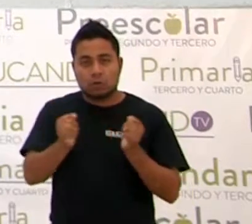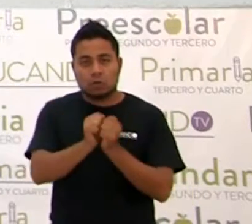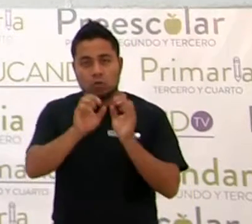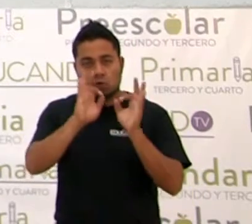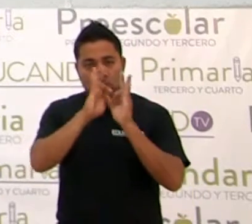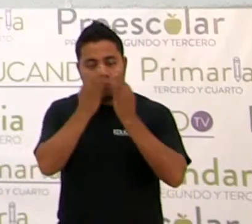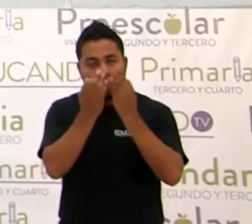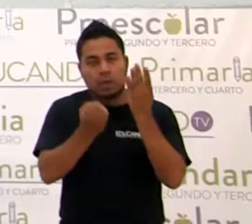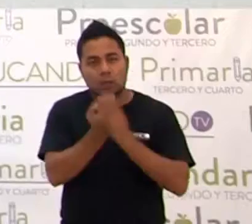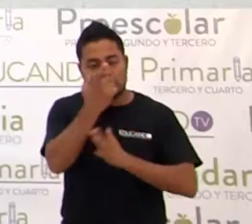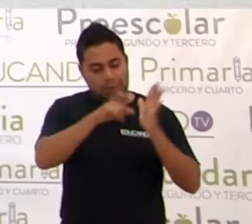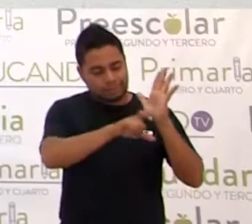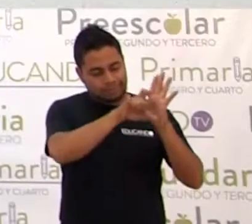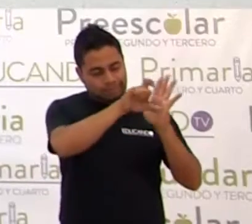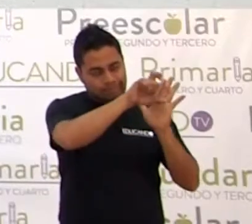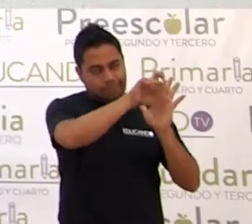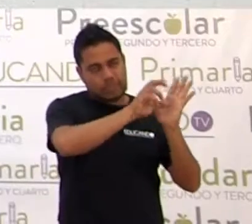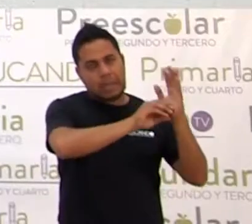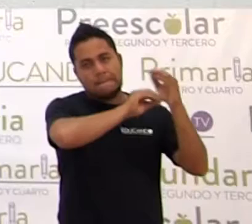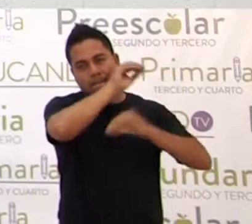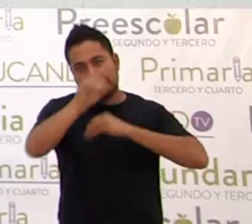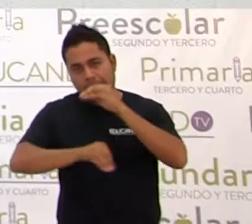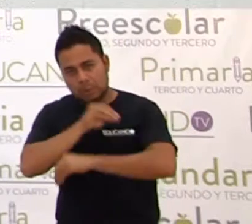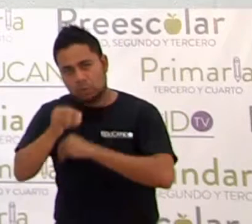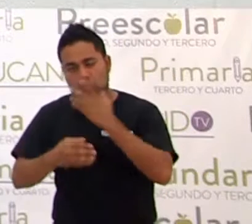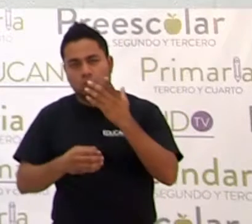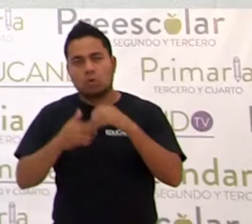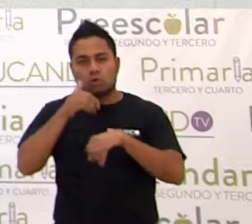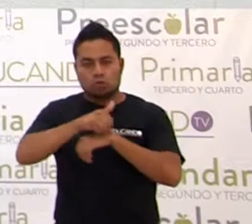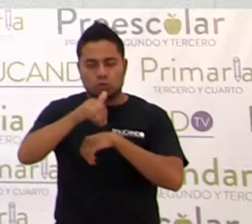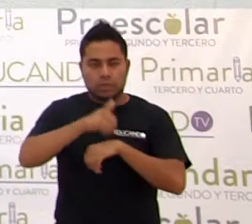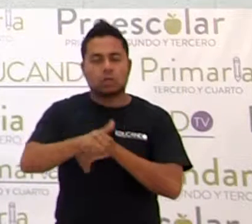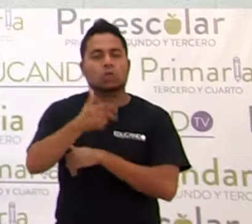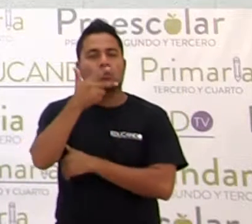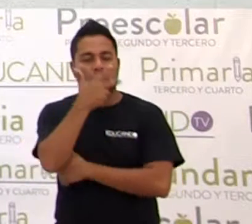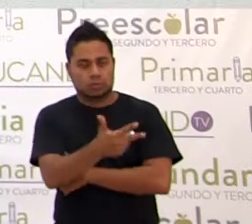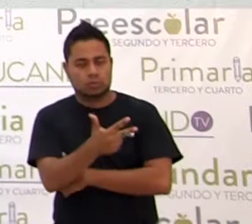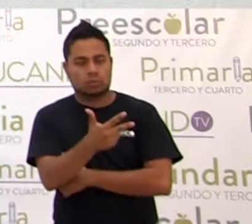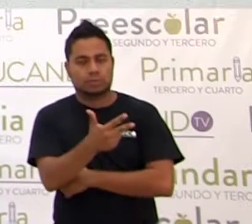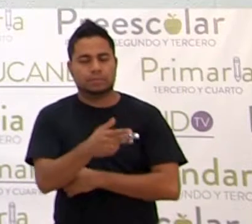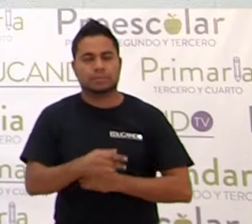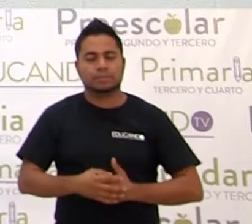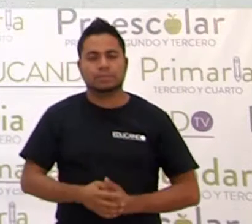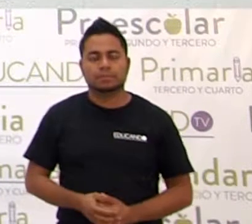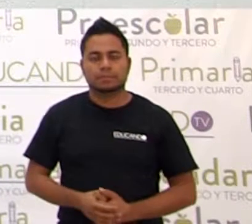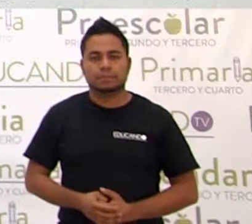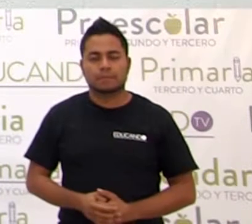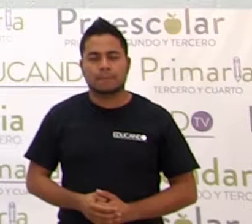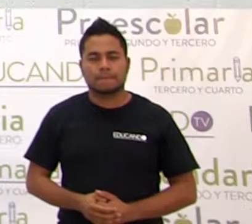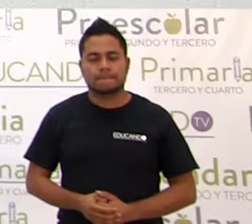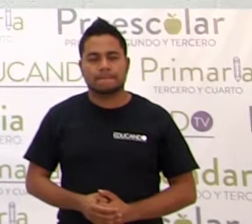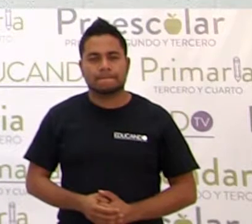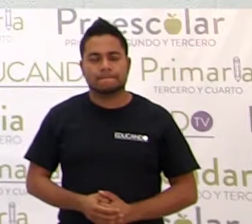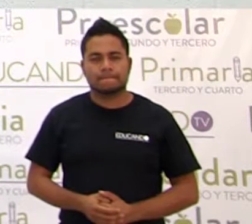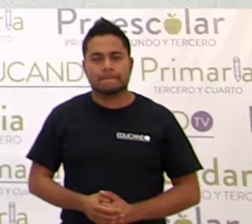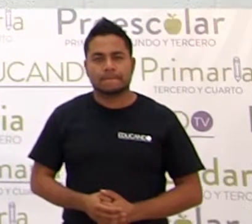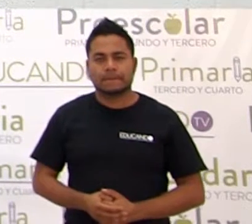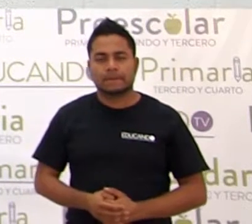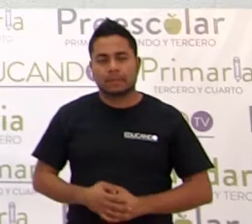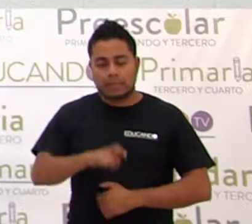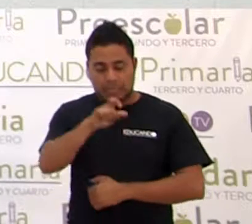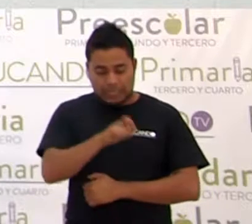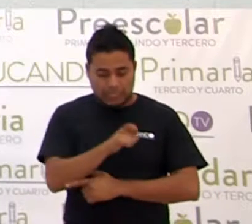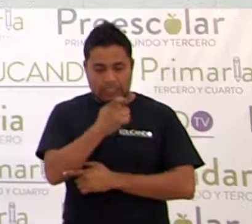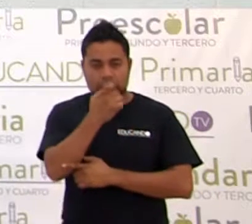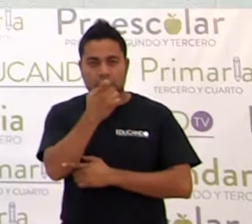nueva metodología. Ponemos el número ocho, ¿sí? Ocho. Ocho. X cuarta,